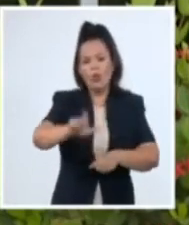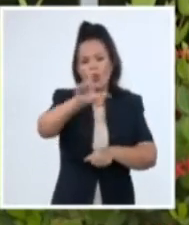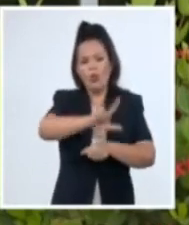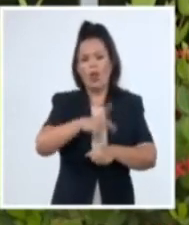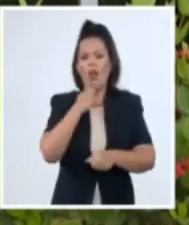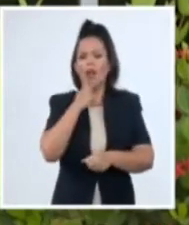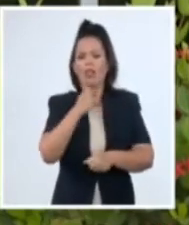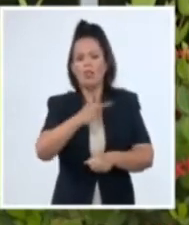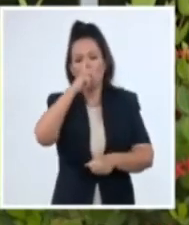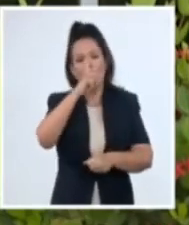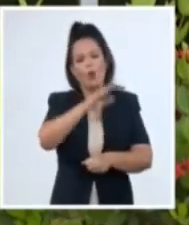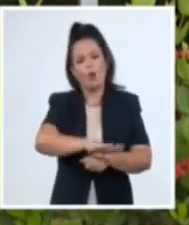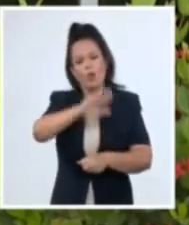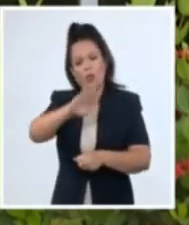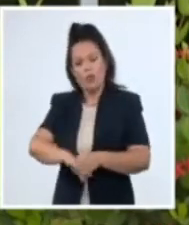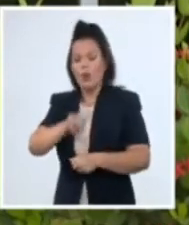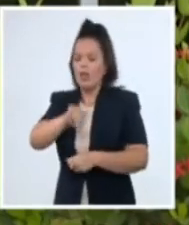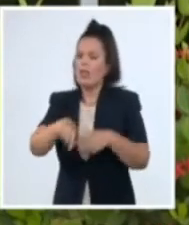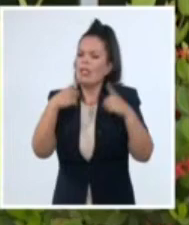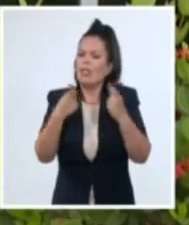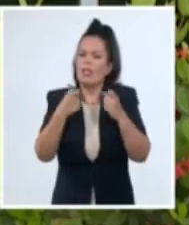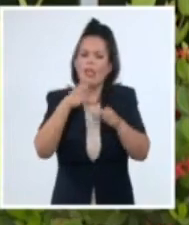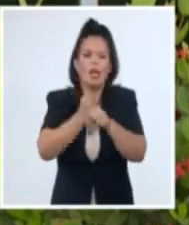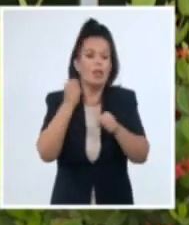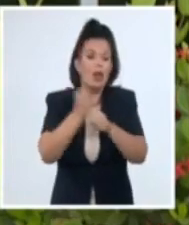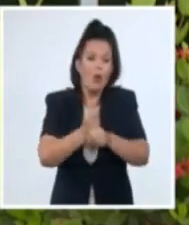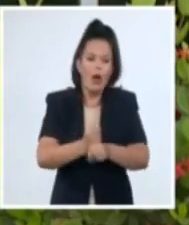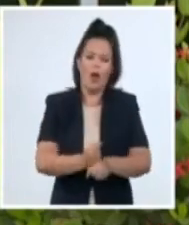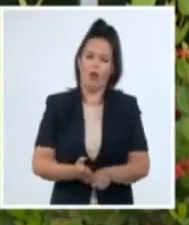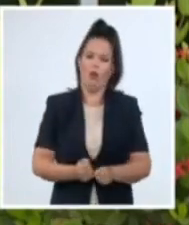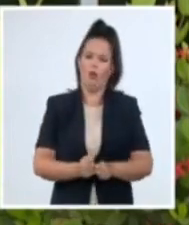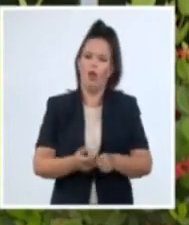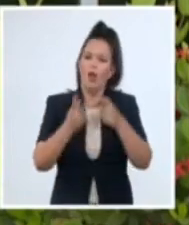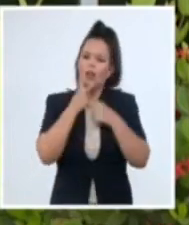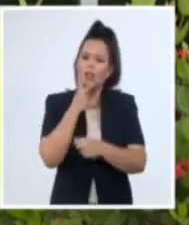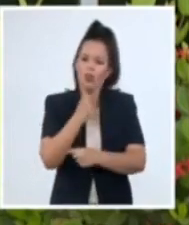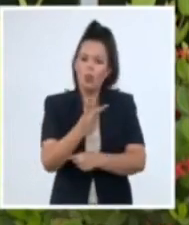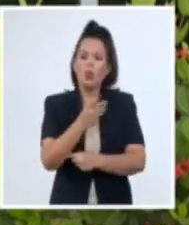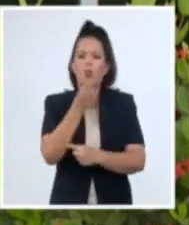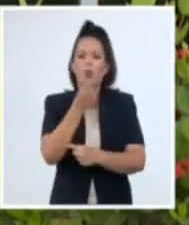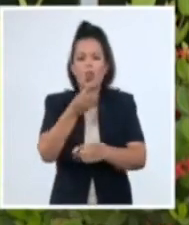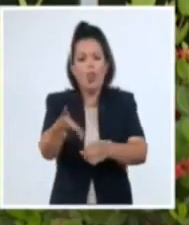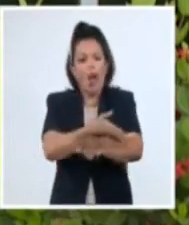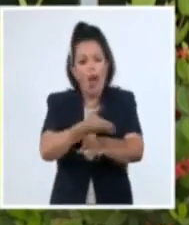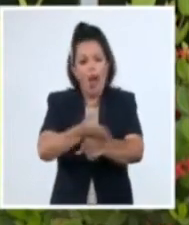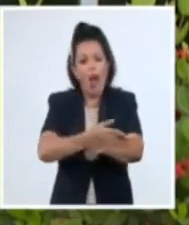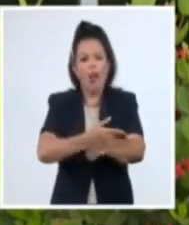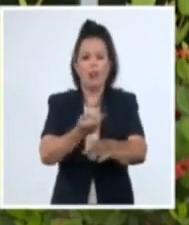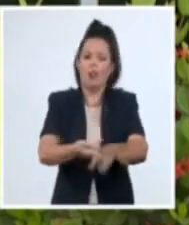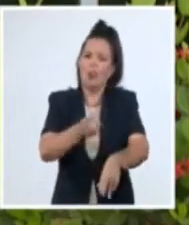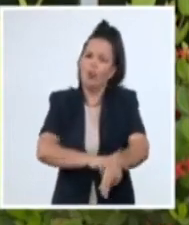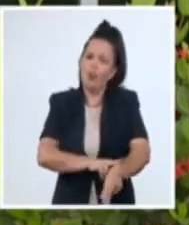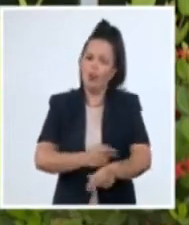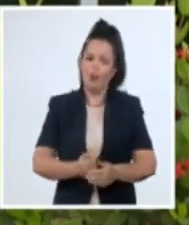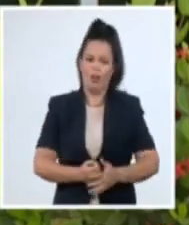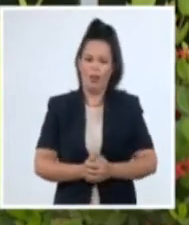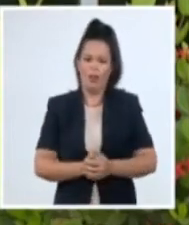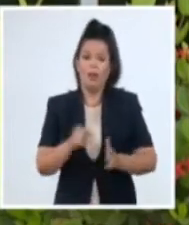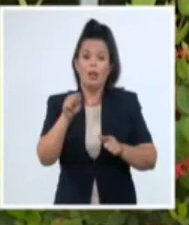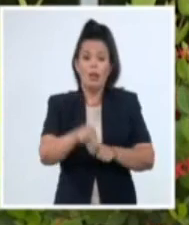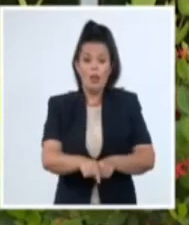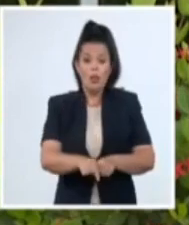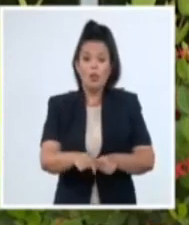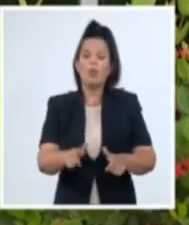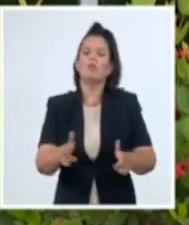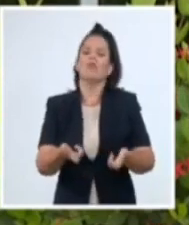menores con una acción oportuna e integradora que hubiera podido evitar este lamentable suceso. Por otra parte, avivó la solidaridad hacia